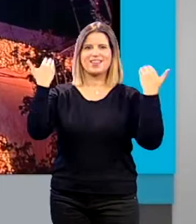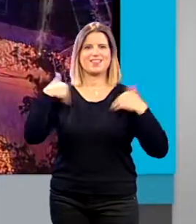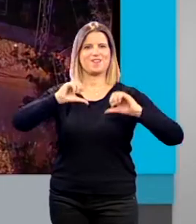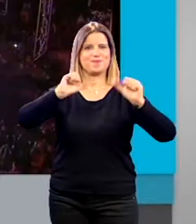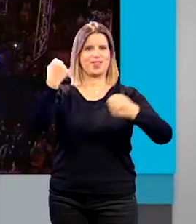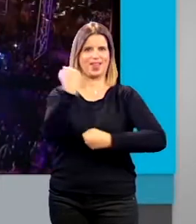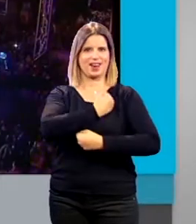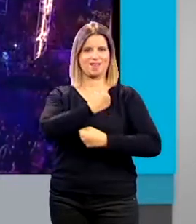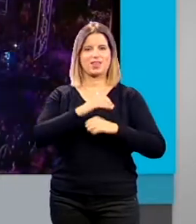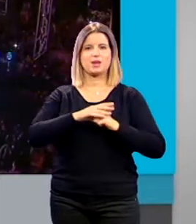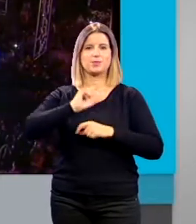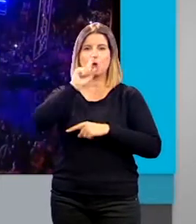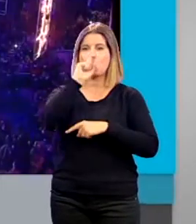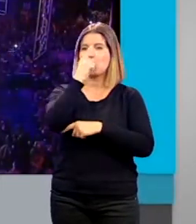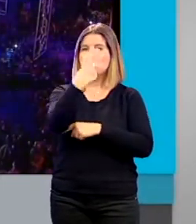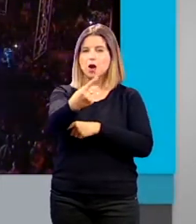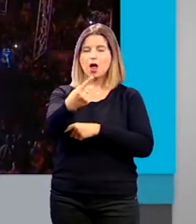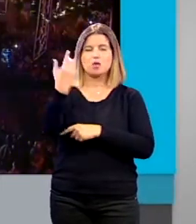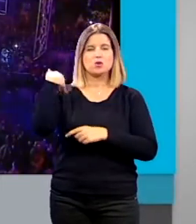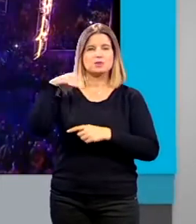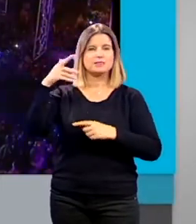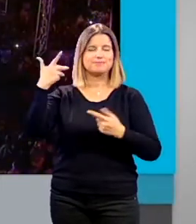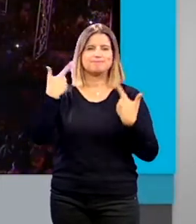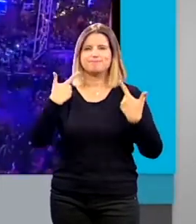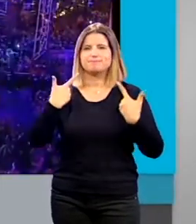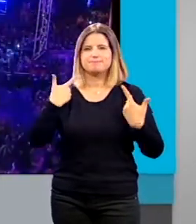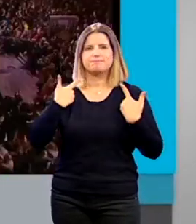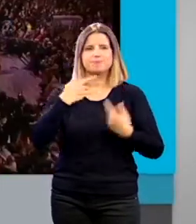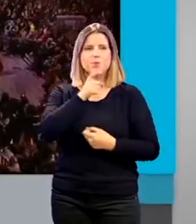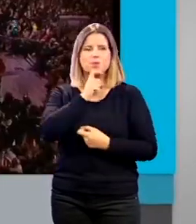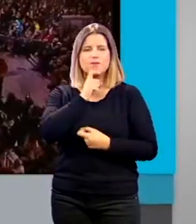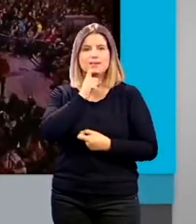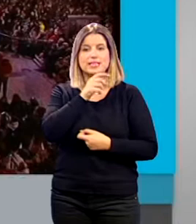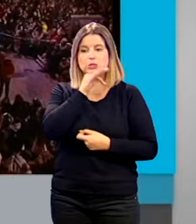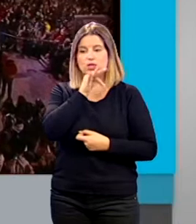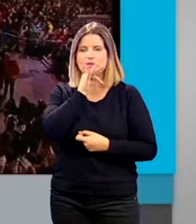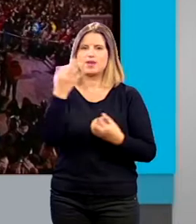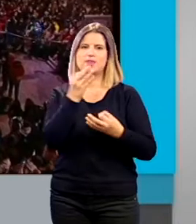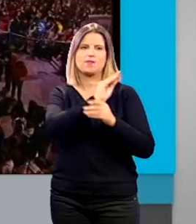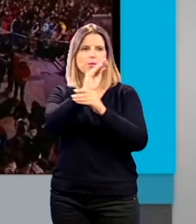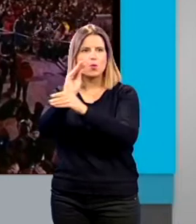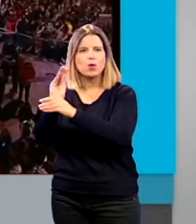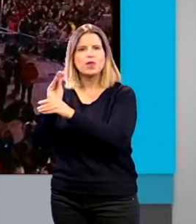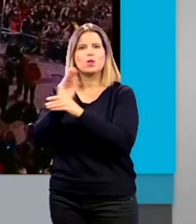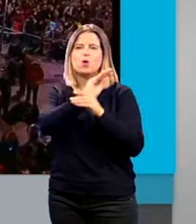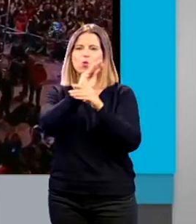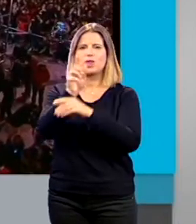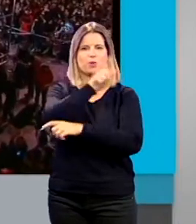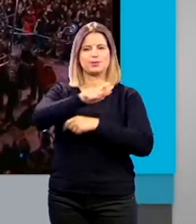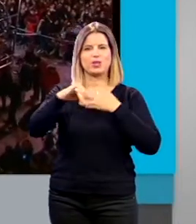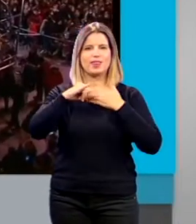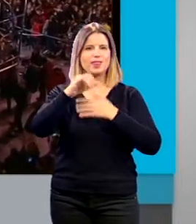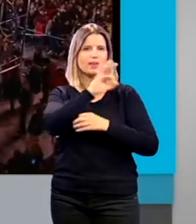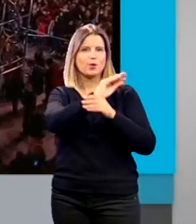Es un año y pico que lo hemos pasado bastante complicado. Todavía hay que tener cuidado, cuidar mucho a los que tenemos